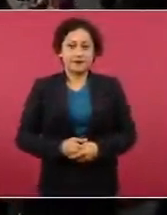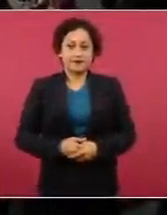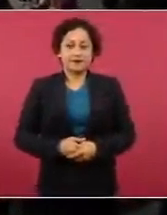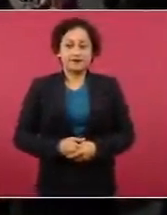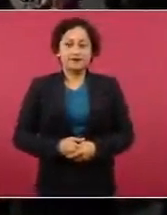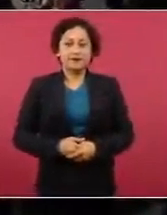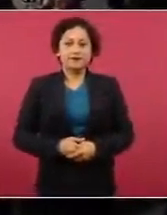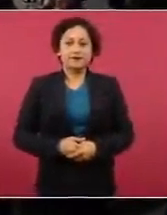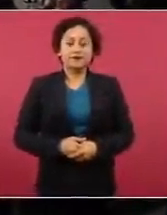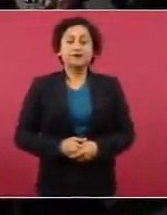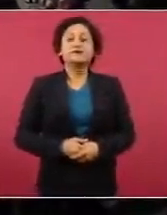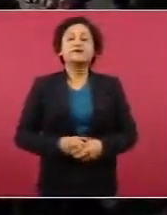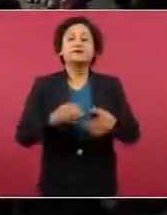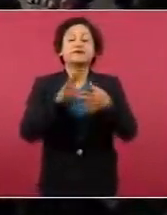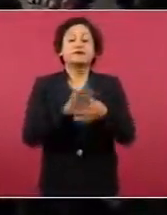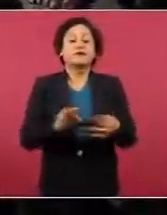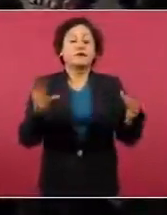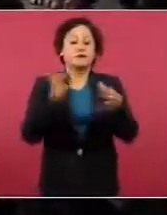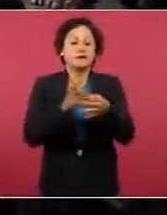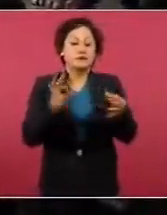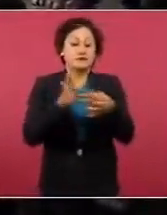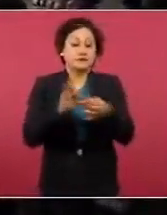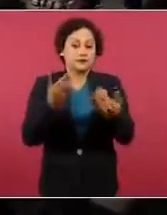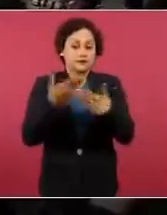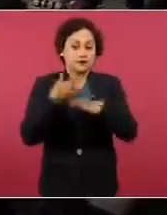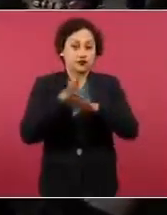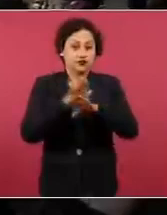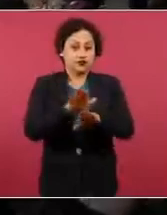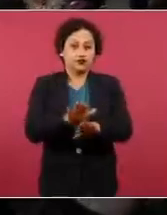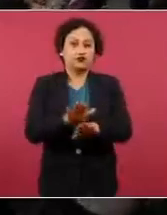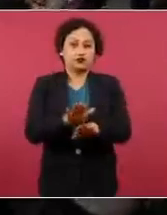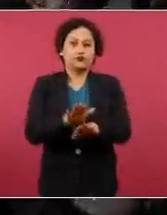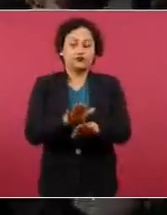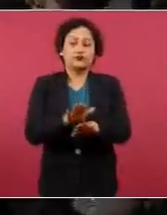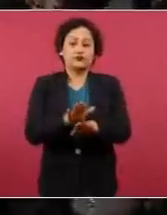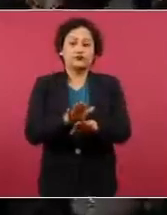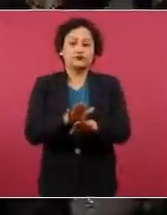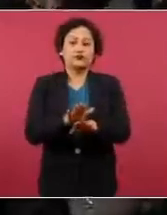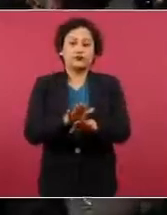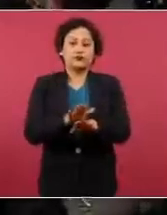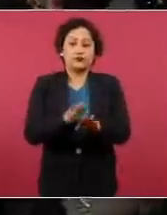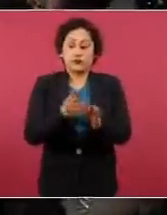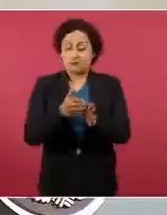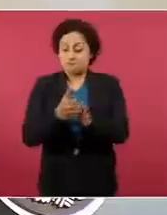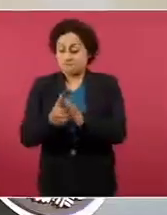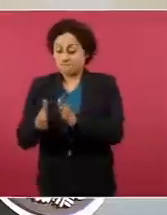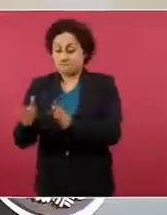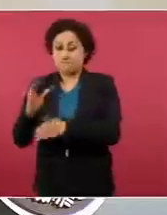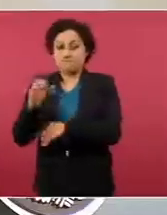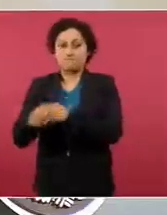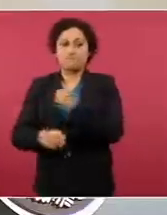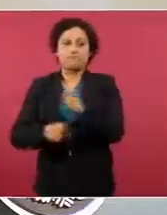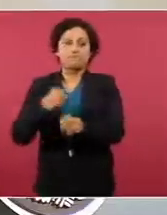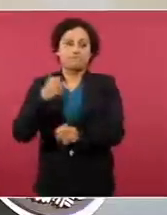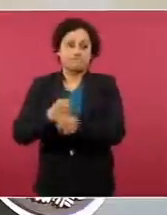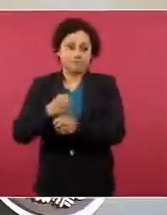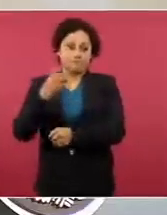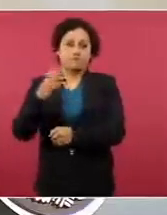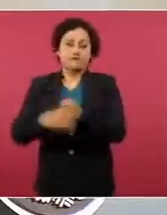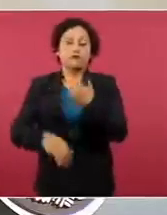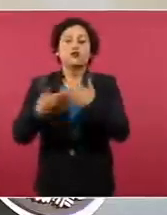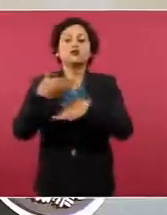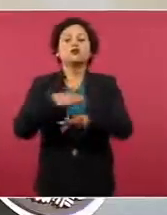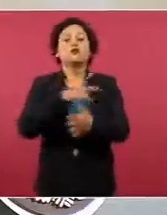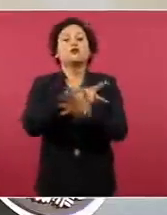Informar sobre los avances al cierre de este año del programa de regularización